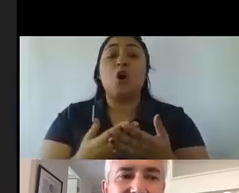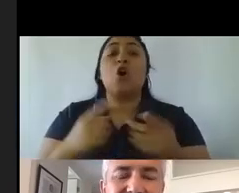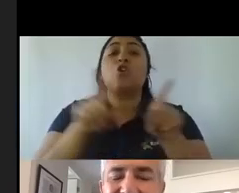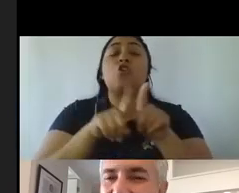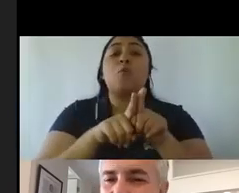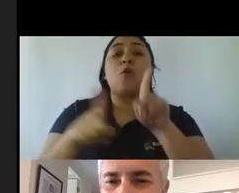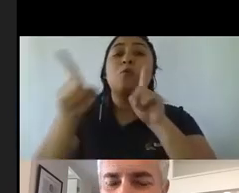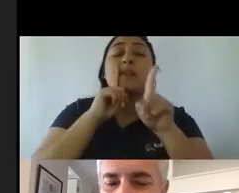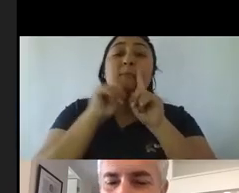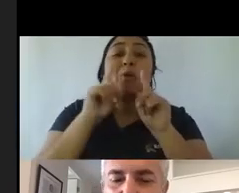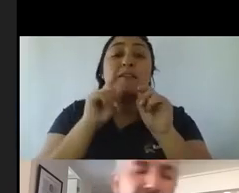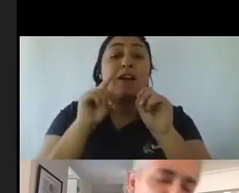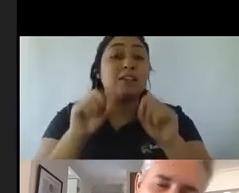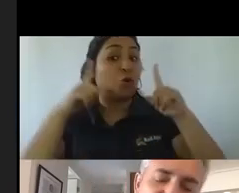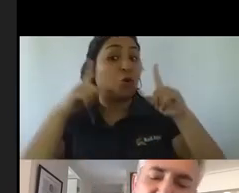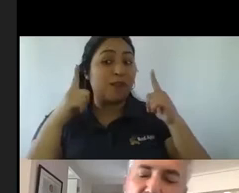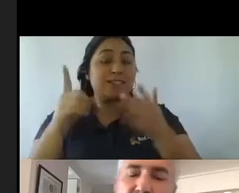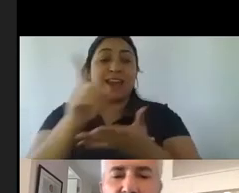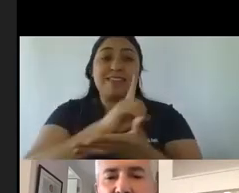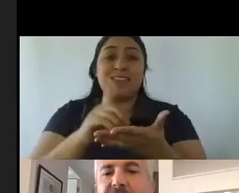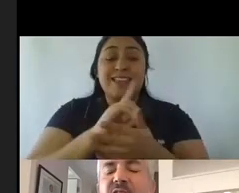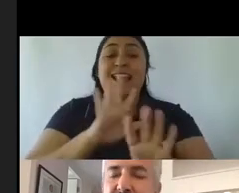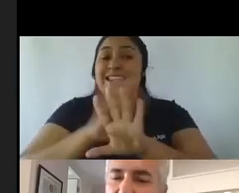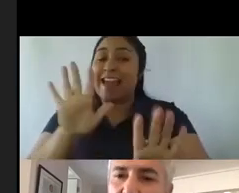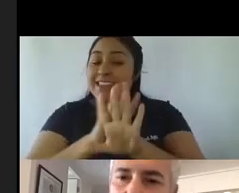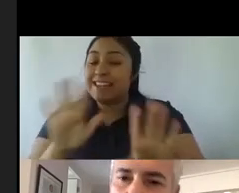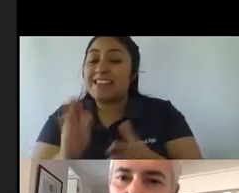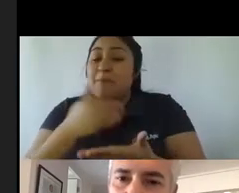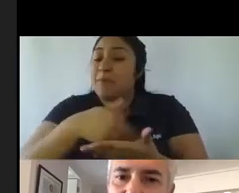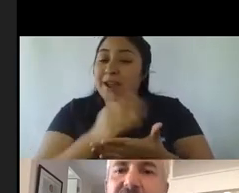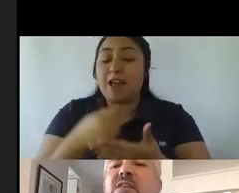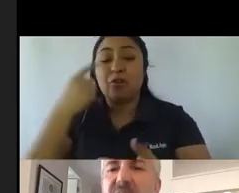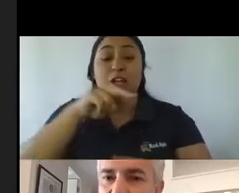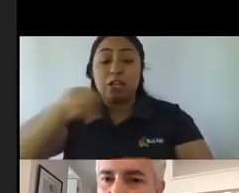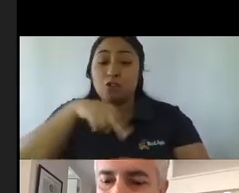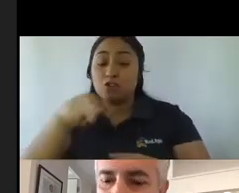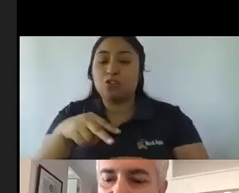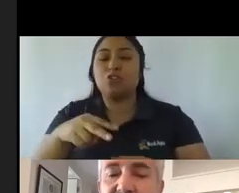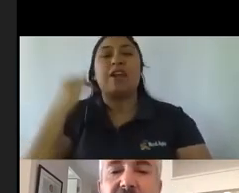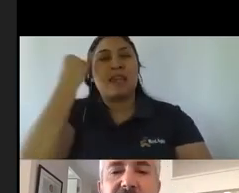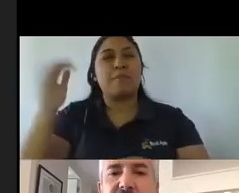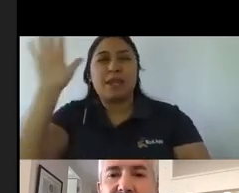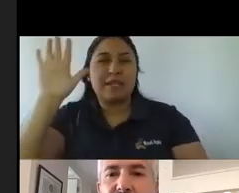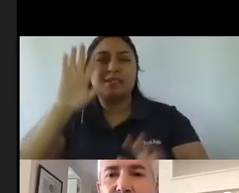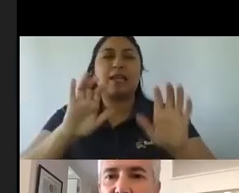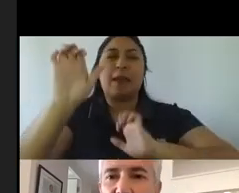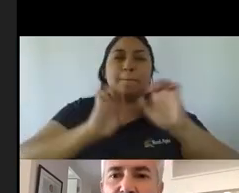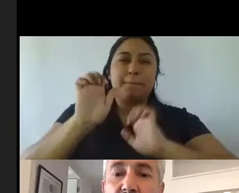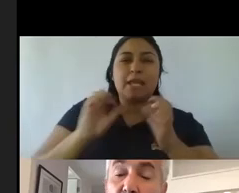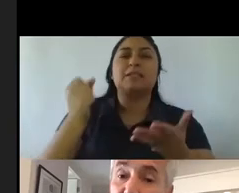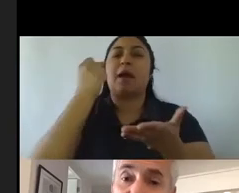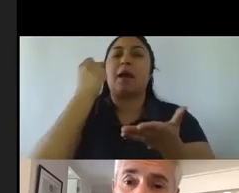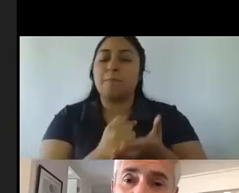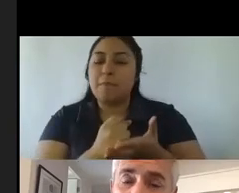que nadie tenía preparado, ni nosotros en términos personales. Imagínense ustedes las empresas, imagínense las marcas, si lo tenían preparado.